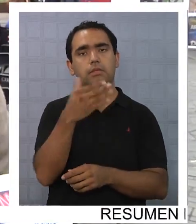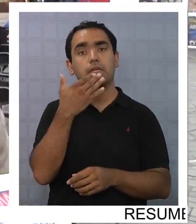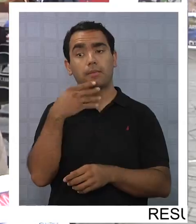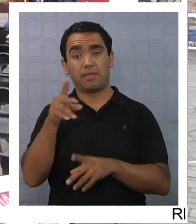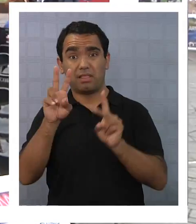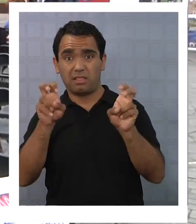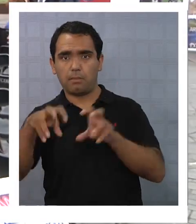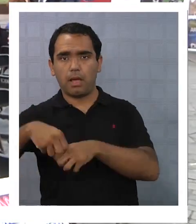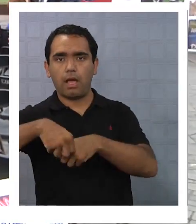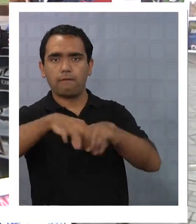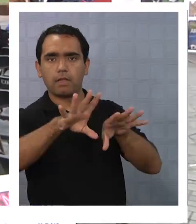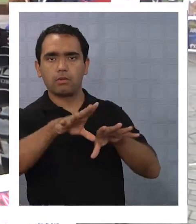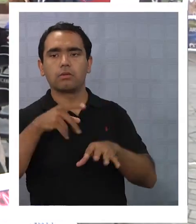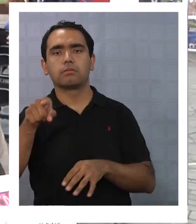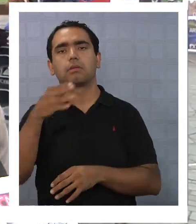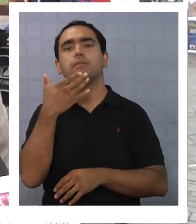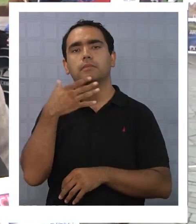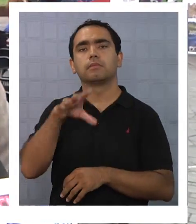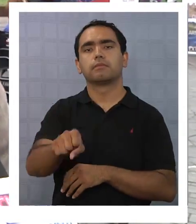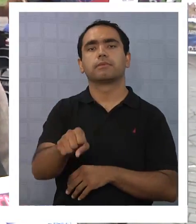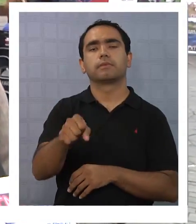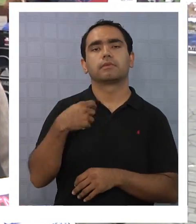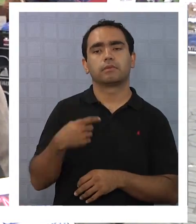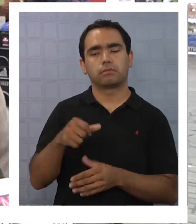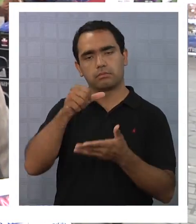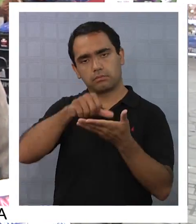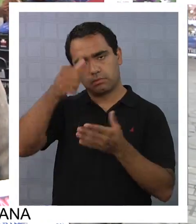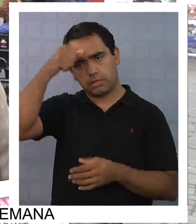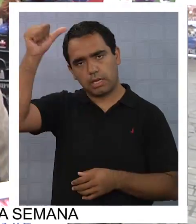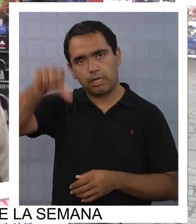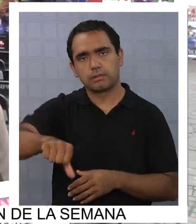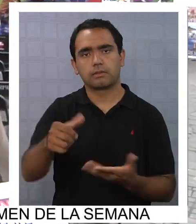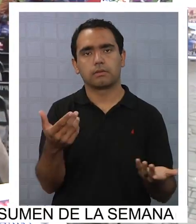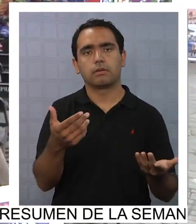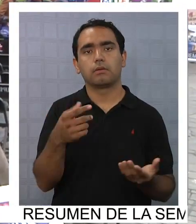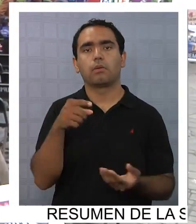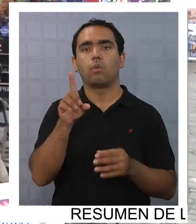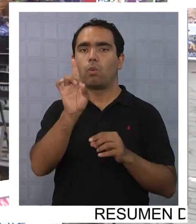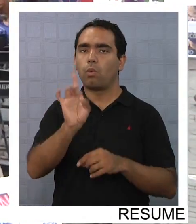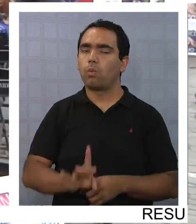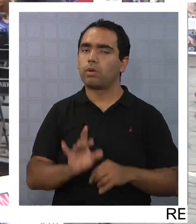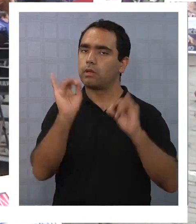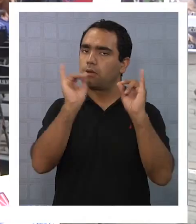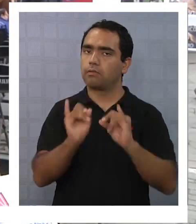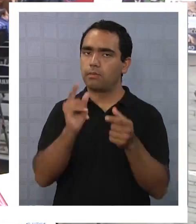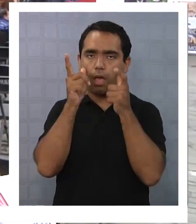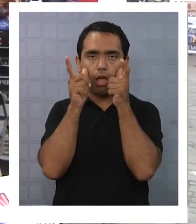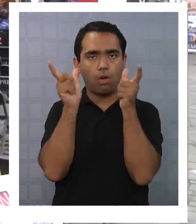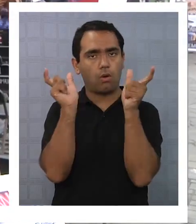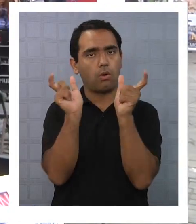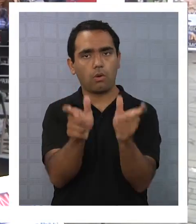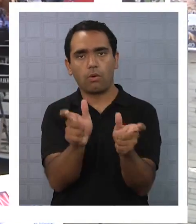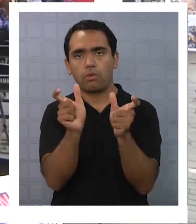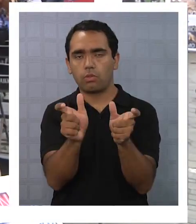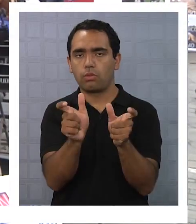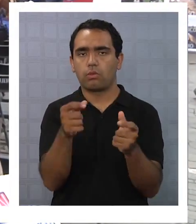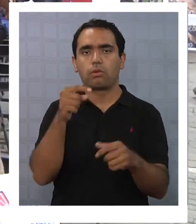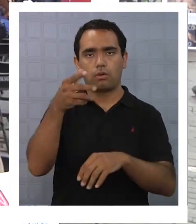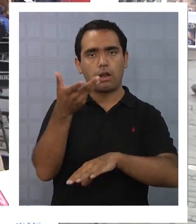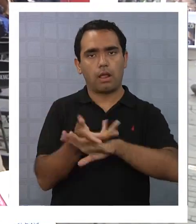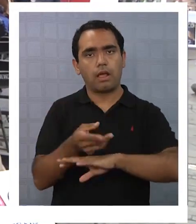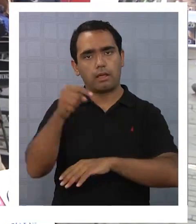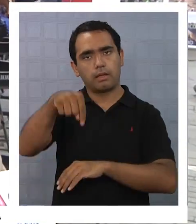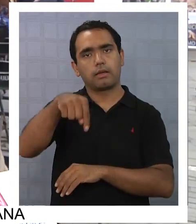abandono van a ser consideradas efectivamente un maltrato, con penas severas. Es la única forma de ir controlando la población de perros